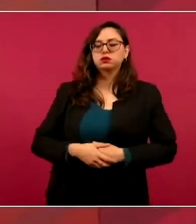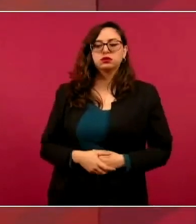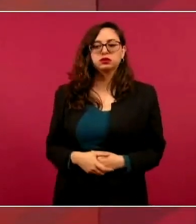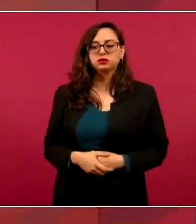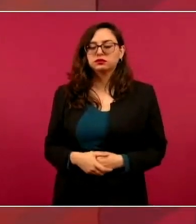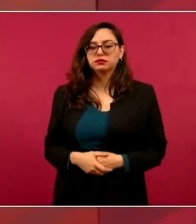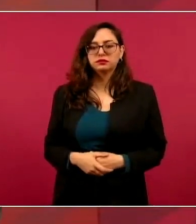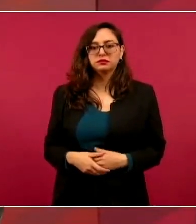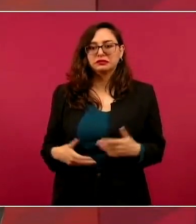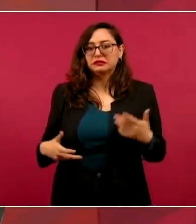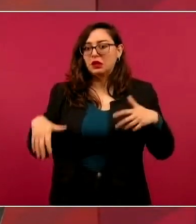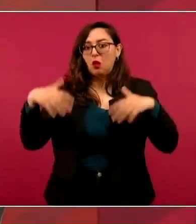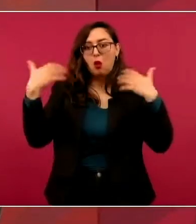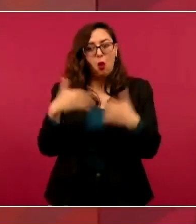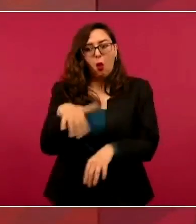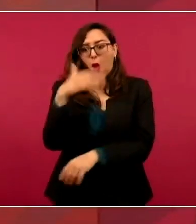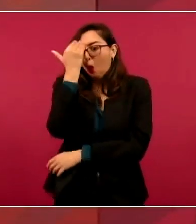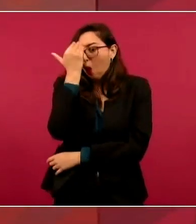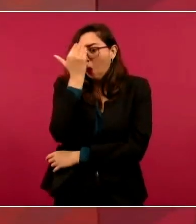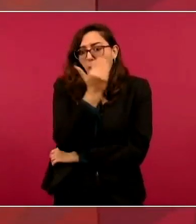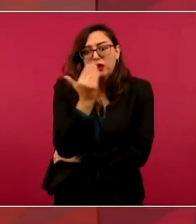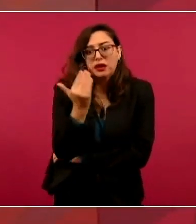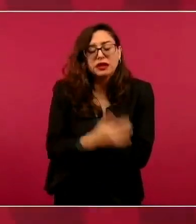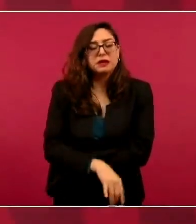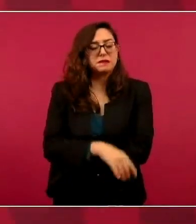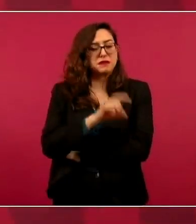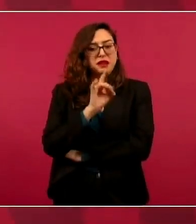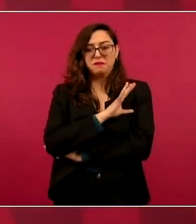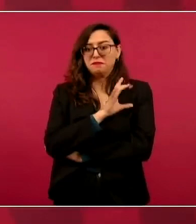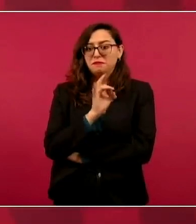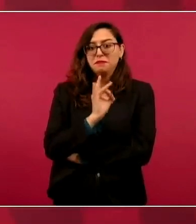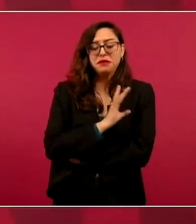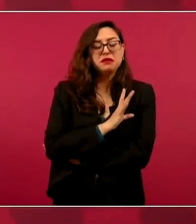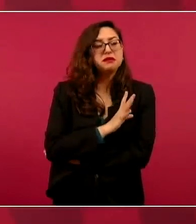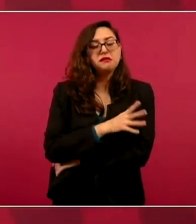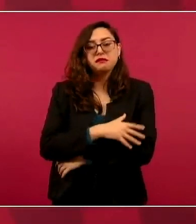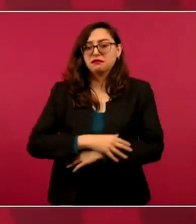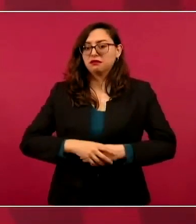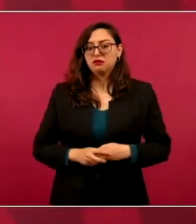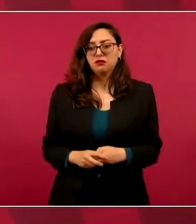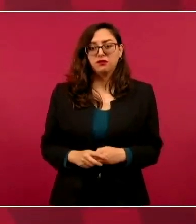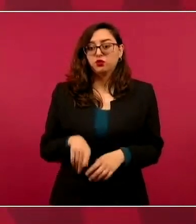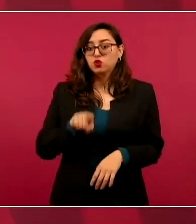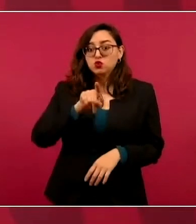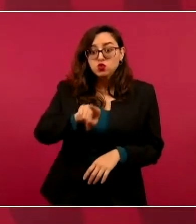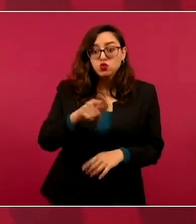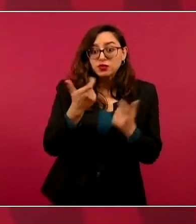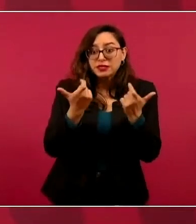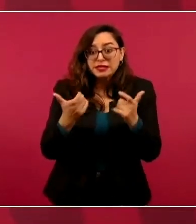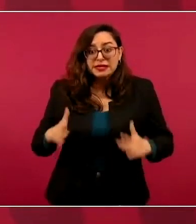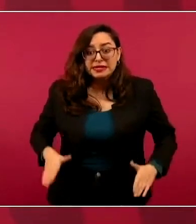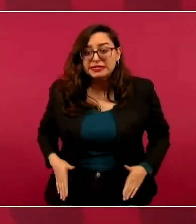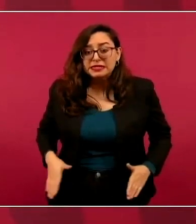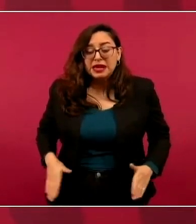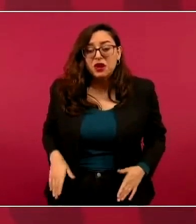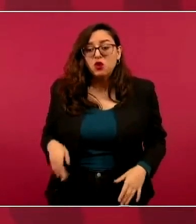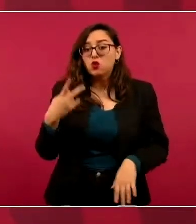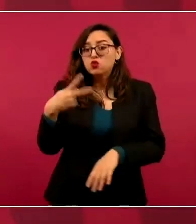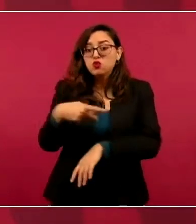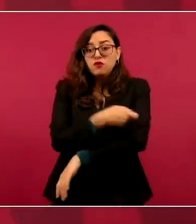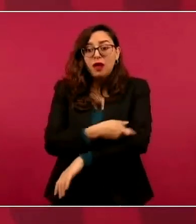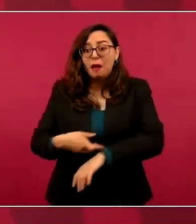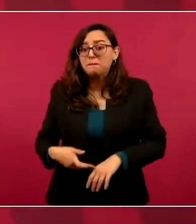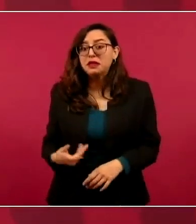destrucción para tu economía y la de tu familia.